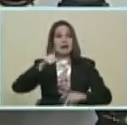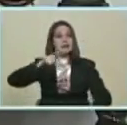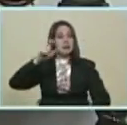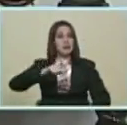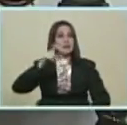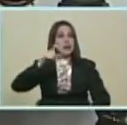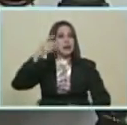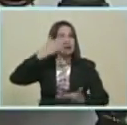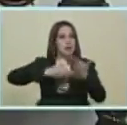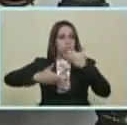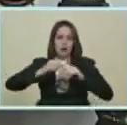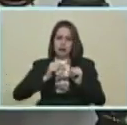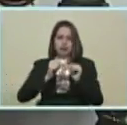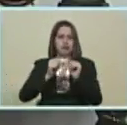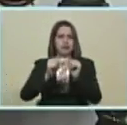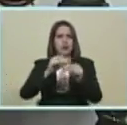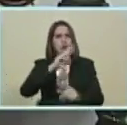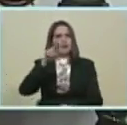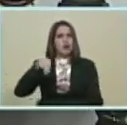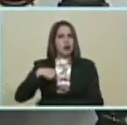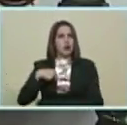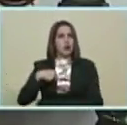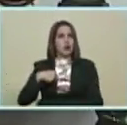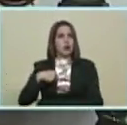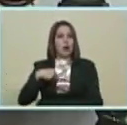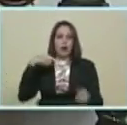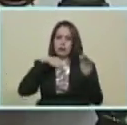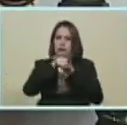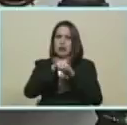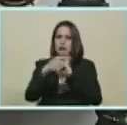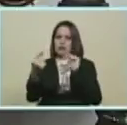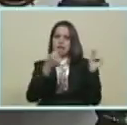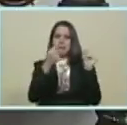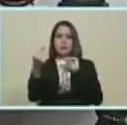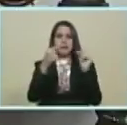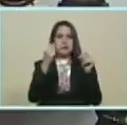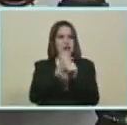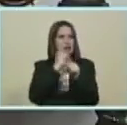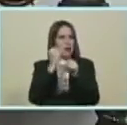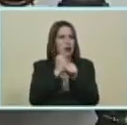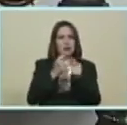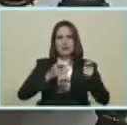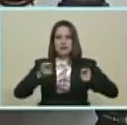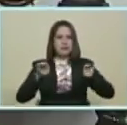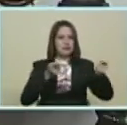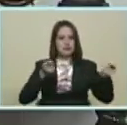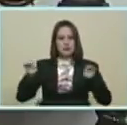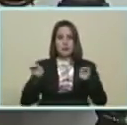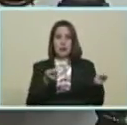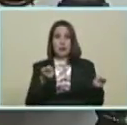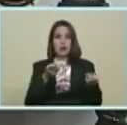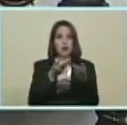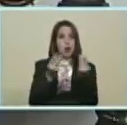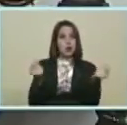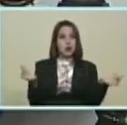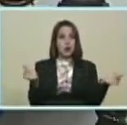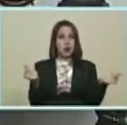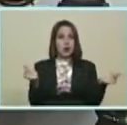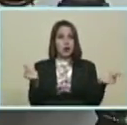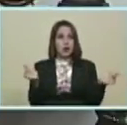Así continuaremos Nosotros Al interno Diálogo Trabajo Acción Soluciones